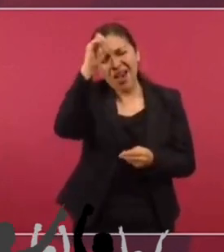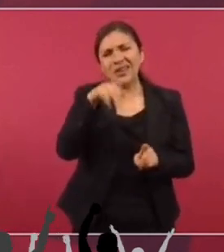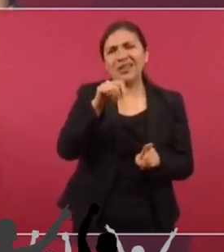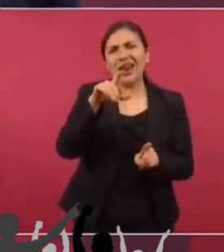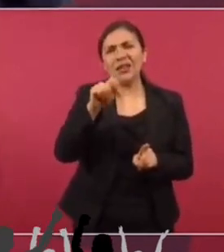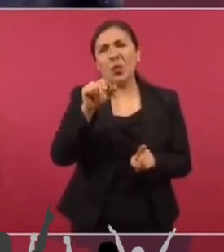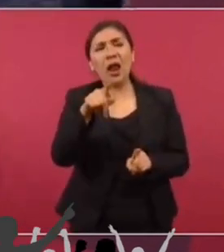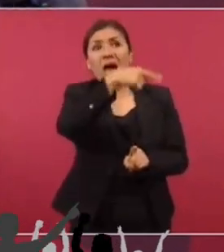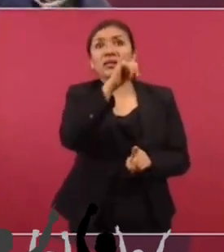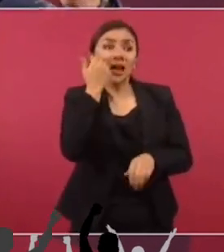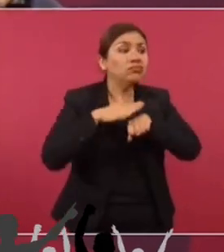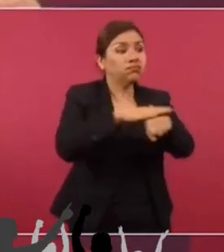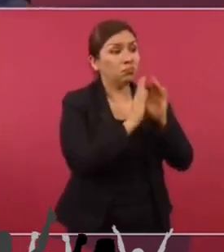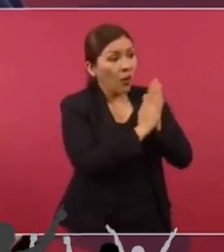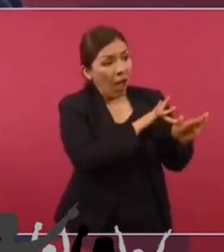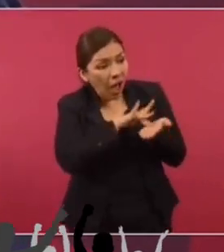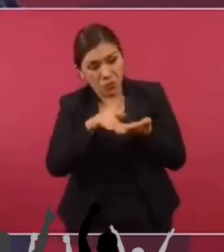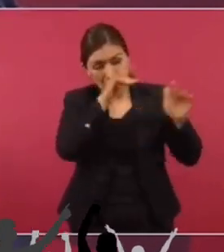Son los que convocan.